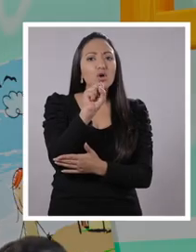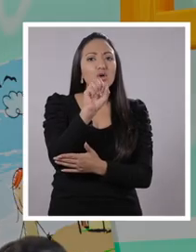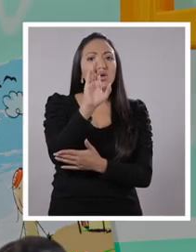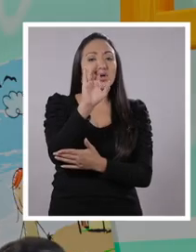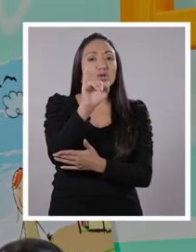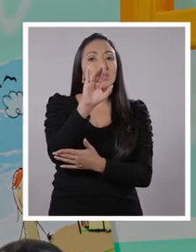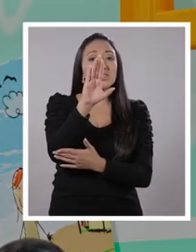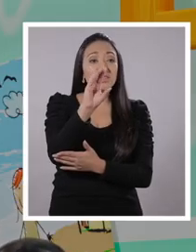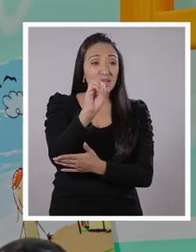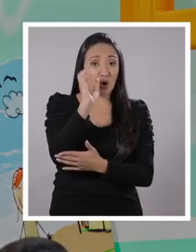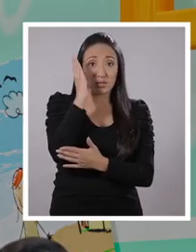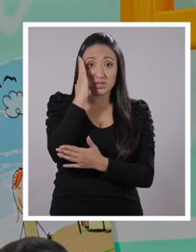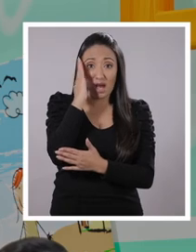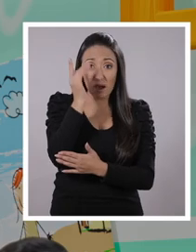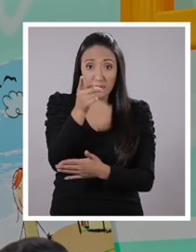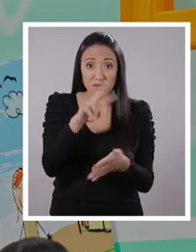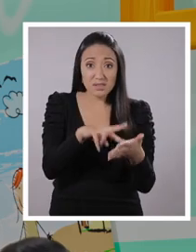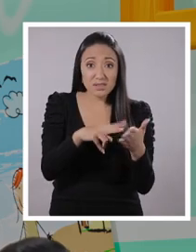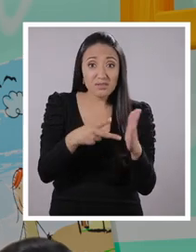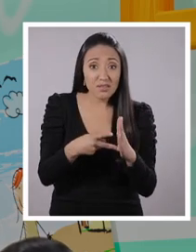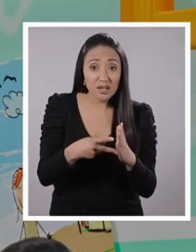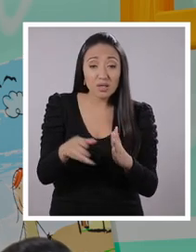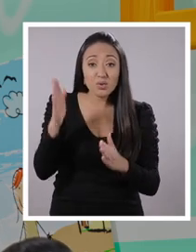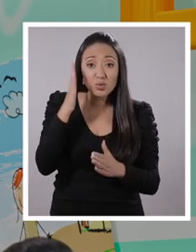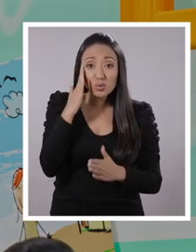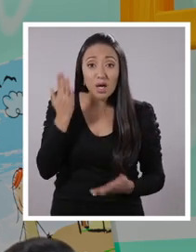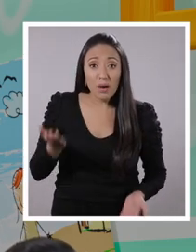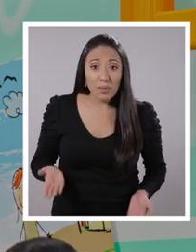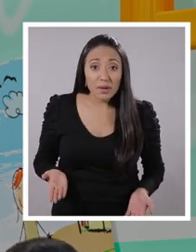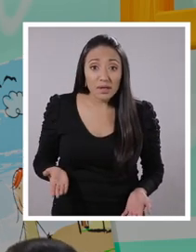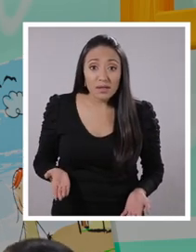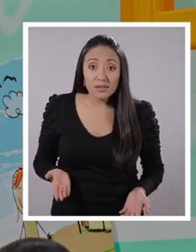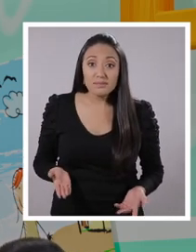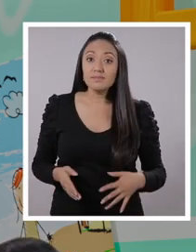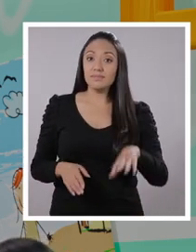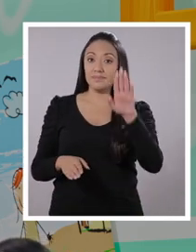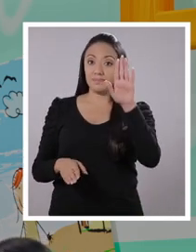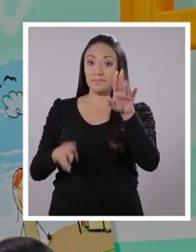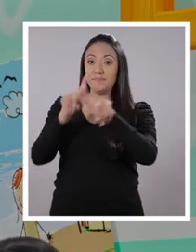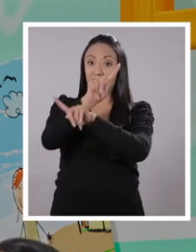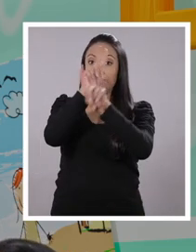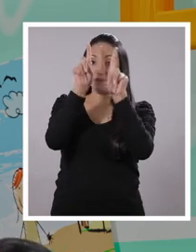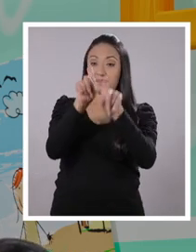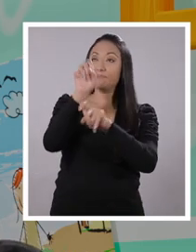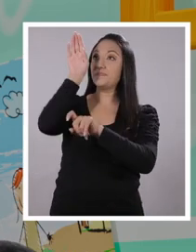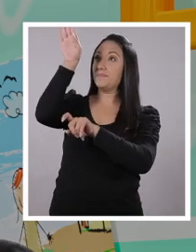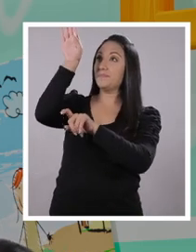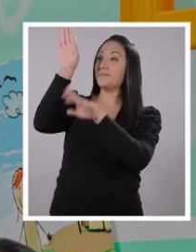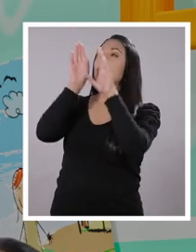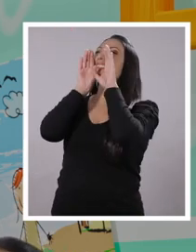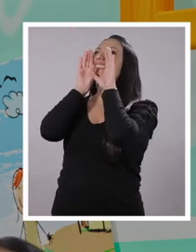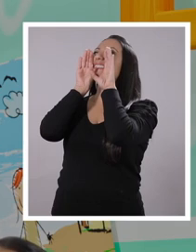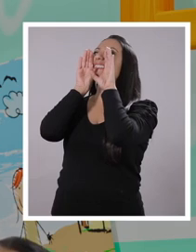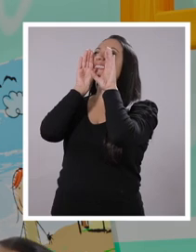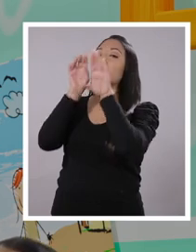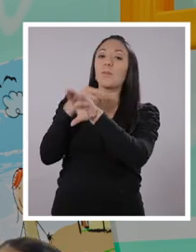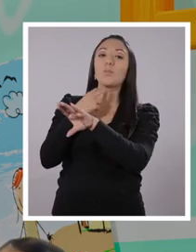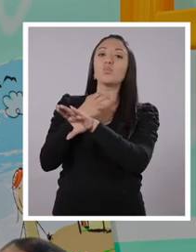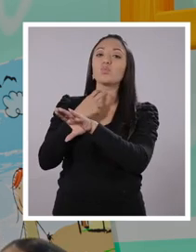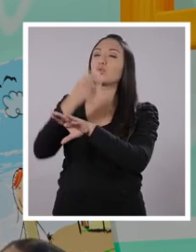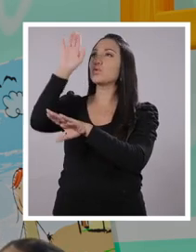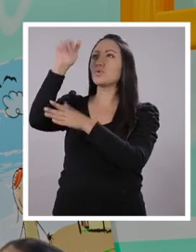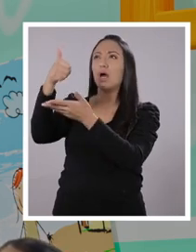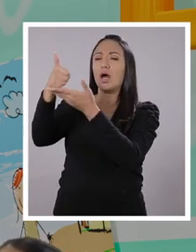Niños y niñas, ¿saben lo que es un acróstico? ¿Han escuchado esta palabra? Preguntémosle a Webster. Claro que sí. ¡Niño Webster!